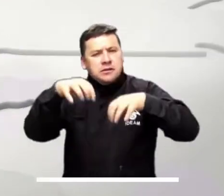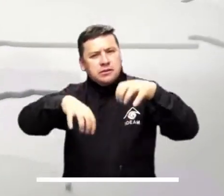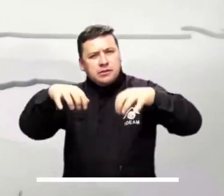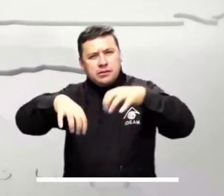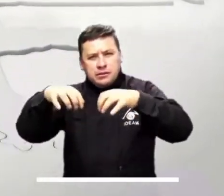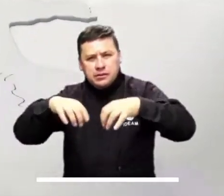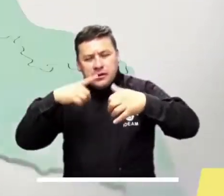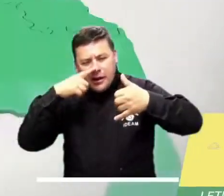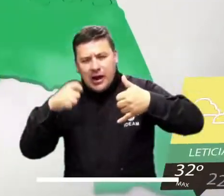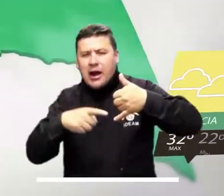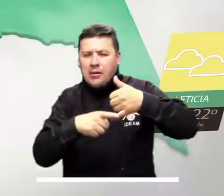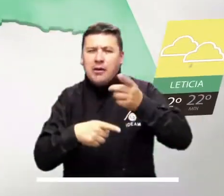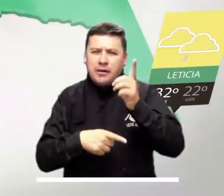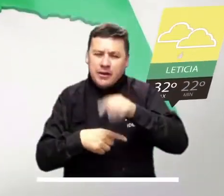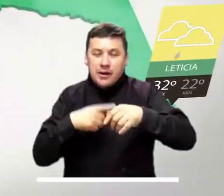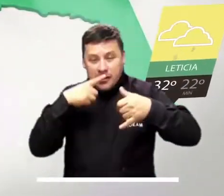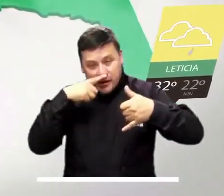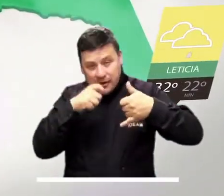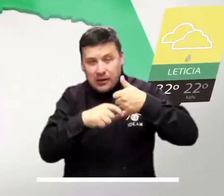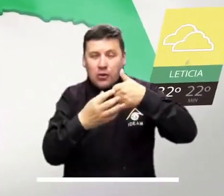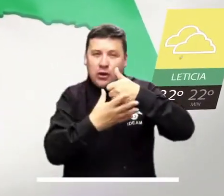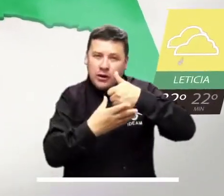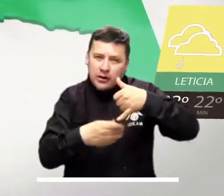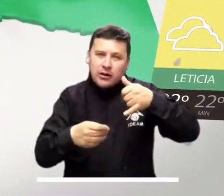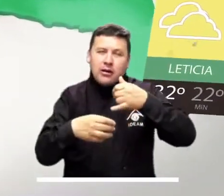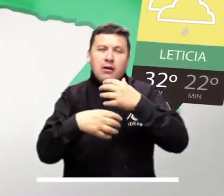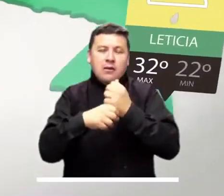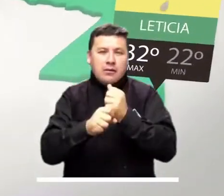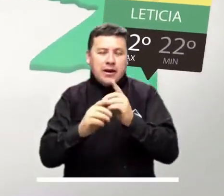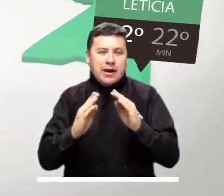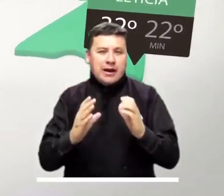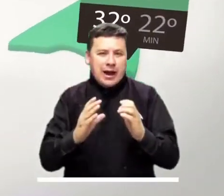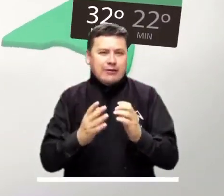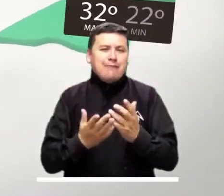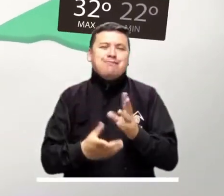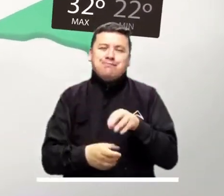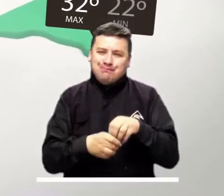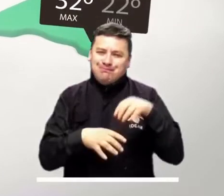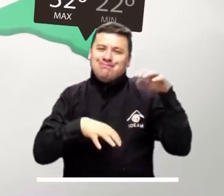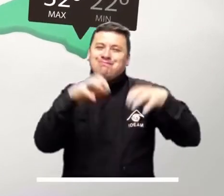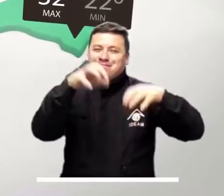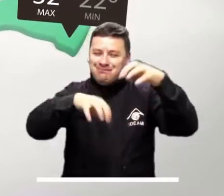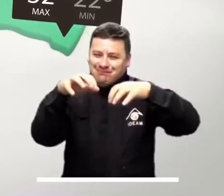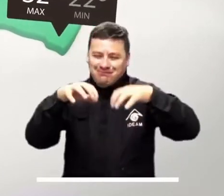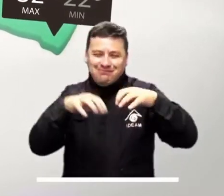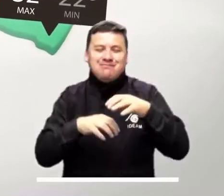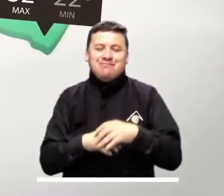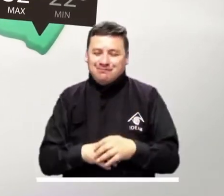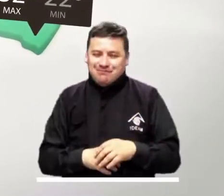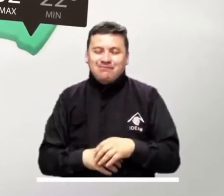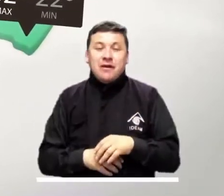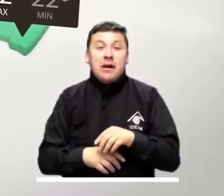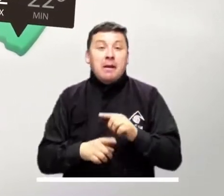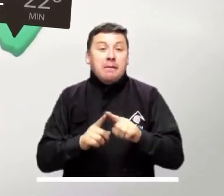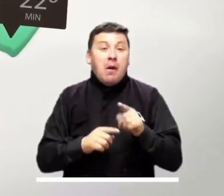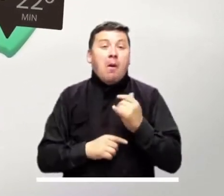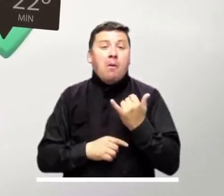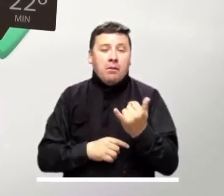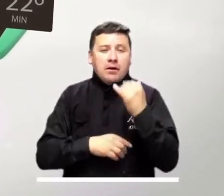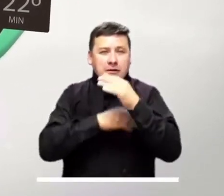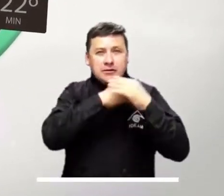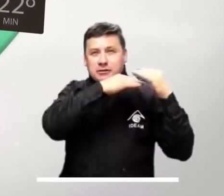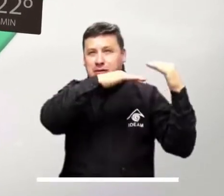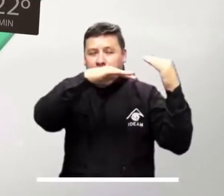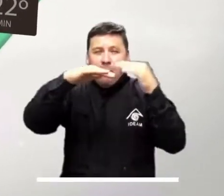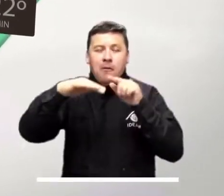Lluvias en distintas zonas de la zona amazónica. Amazonas, Guainía, Baupés y Caquetá no se salvan de los chubascos. En el